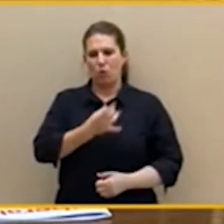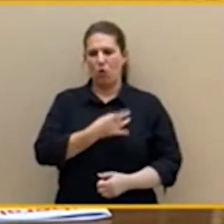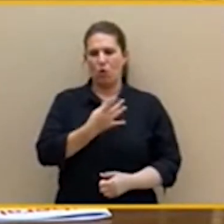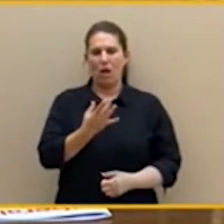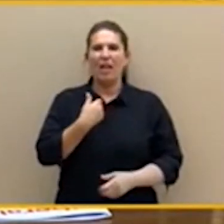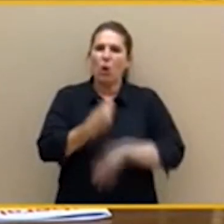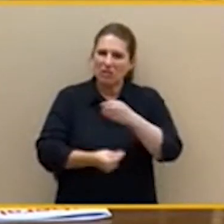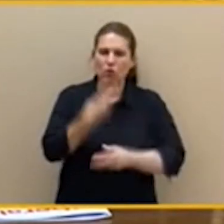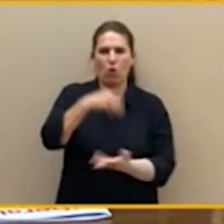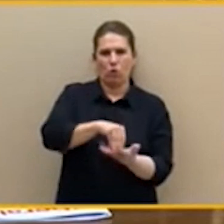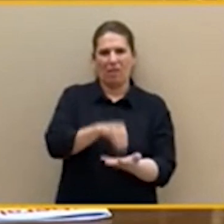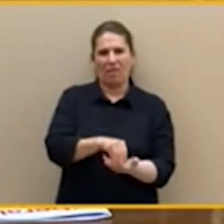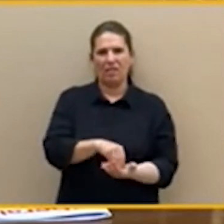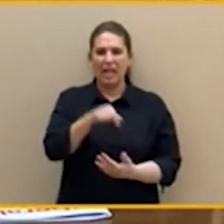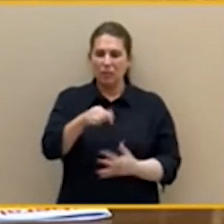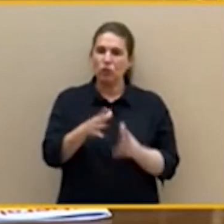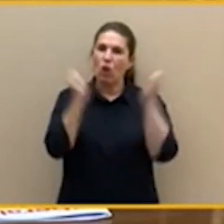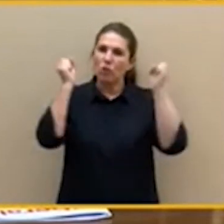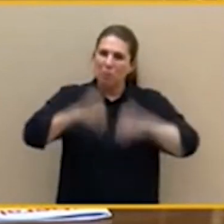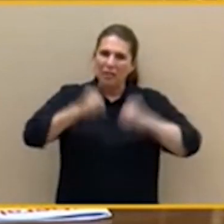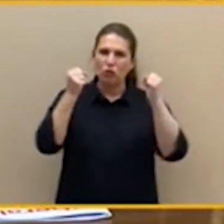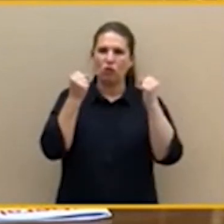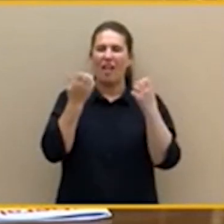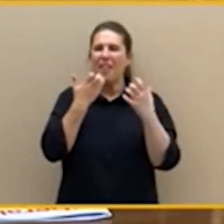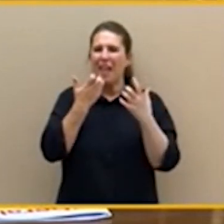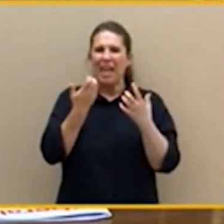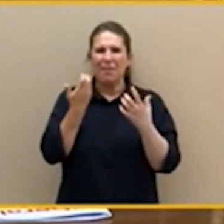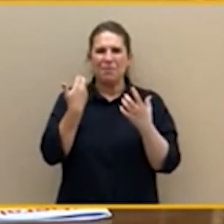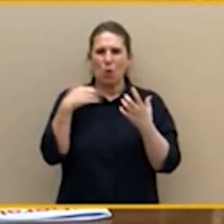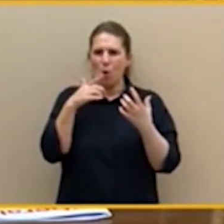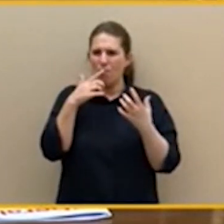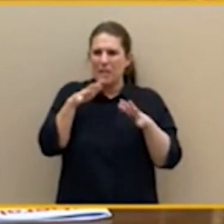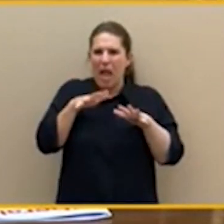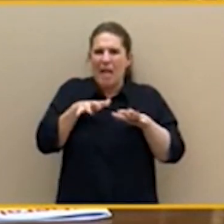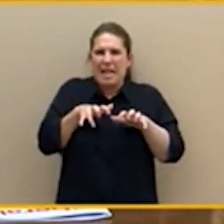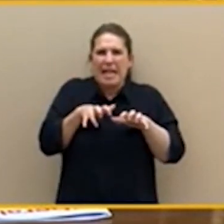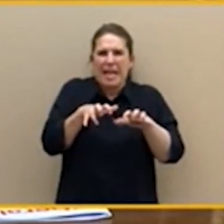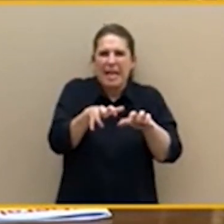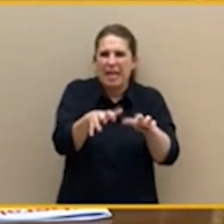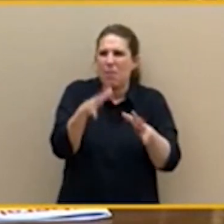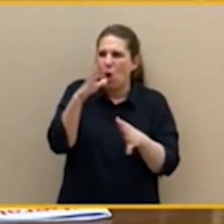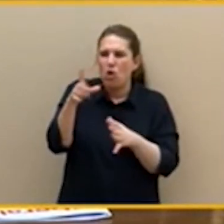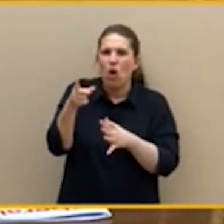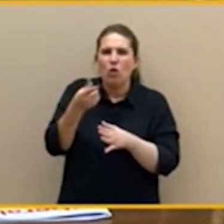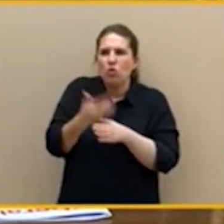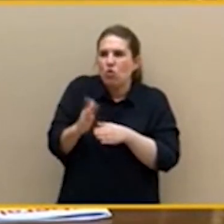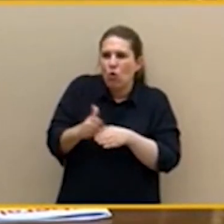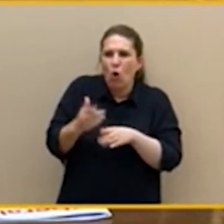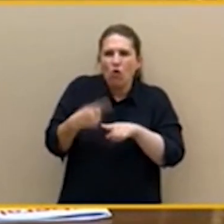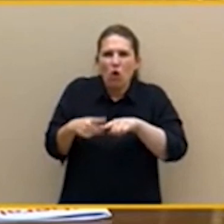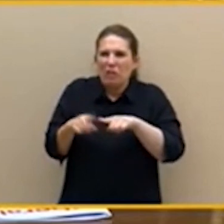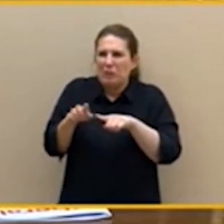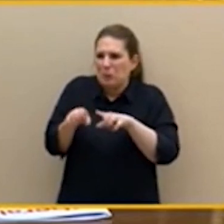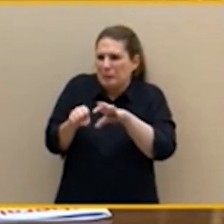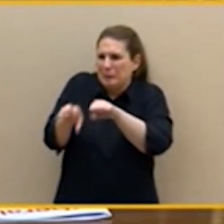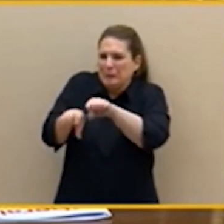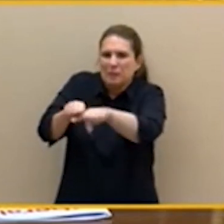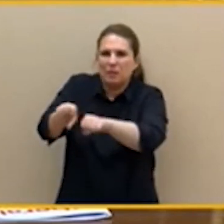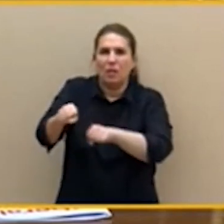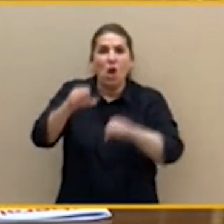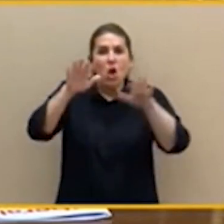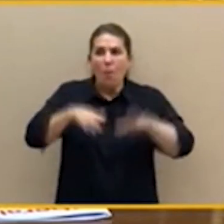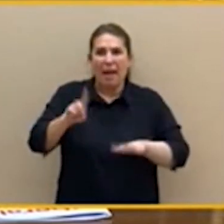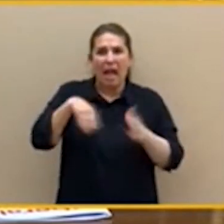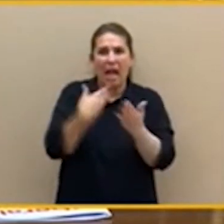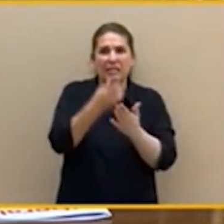Porque estos señores son una carcoma y no van a parar hasta que ustedes les dejen destruir el Estado. Estos son los pactos